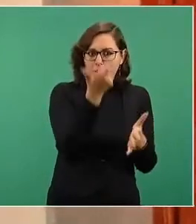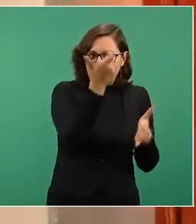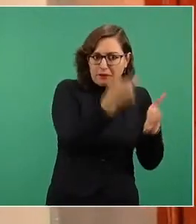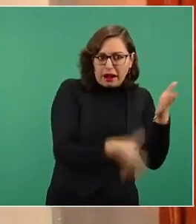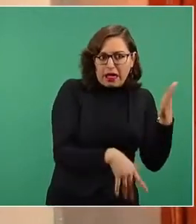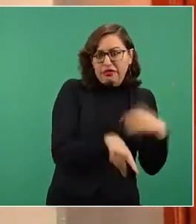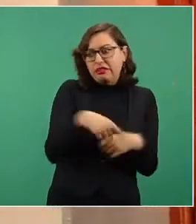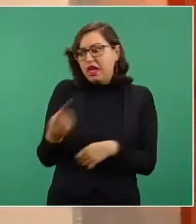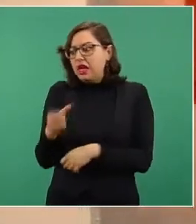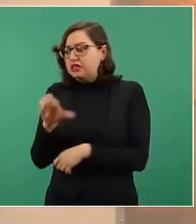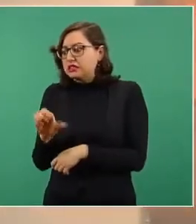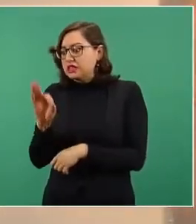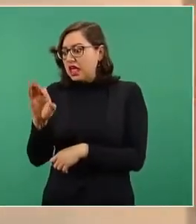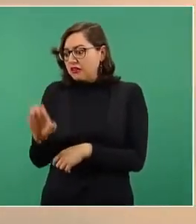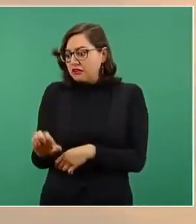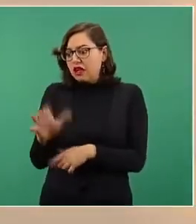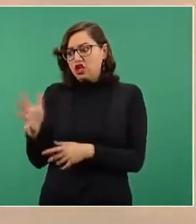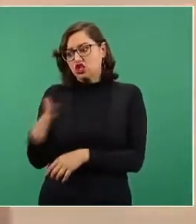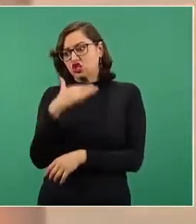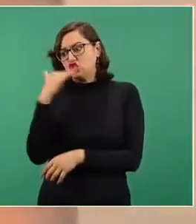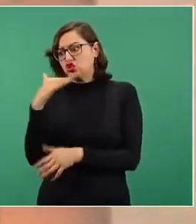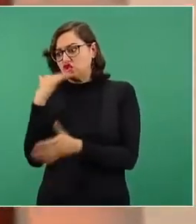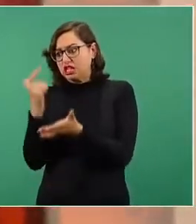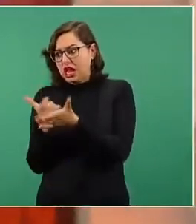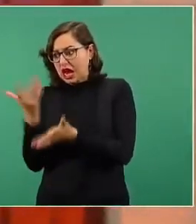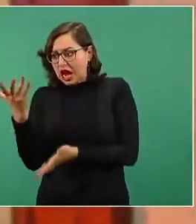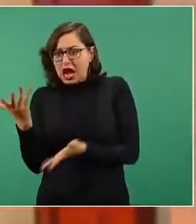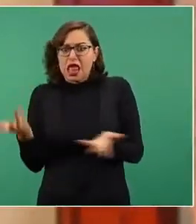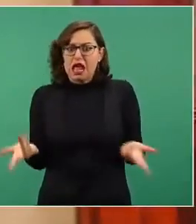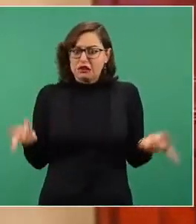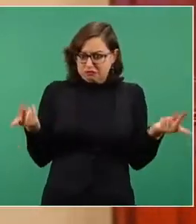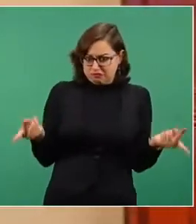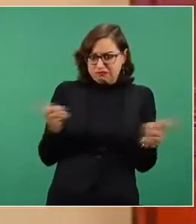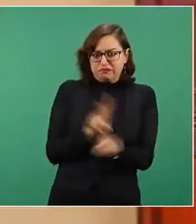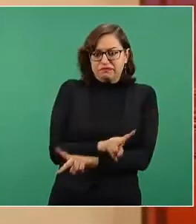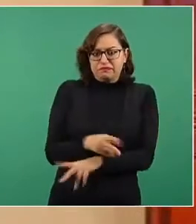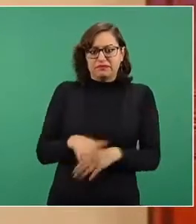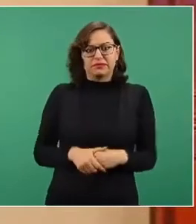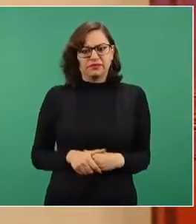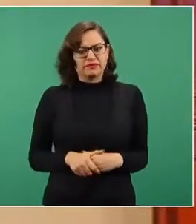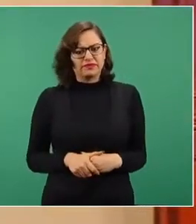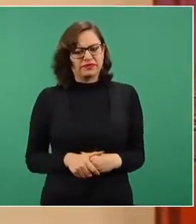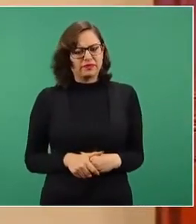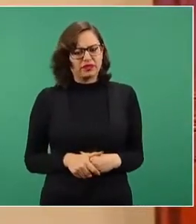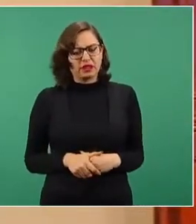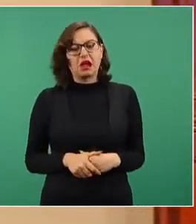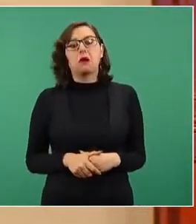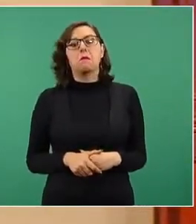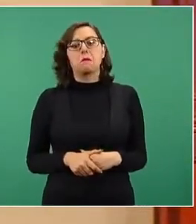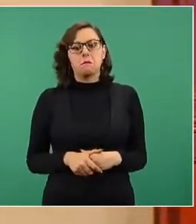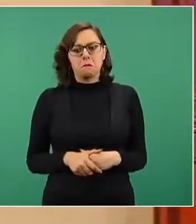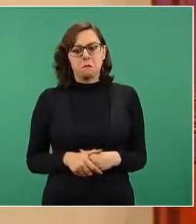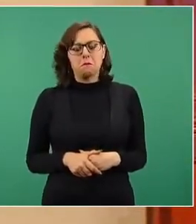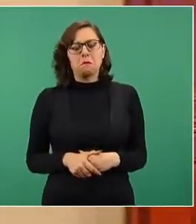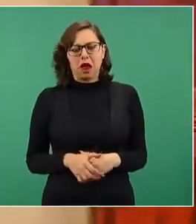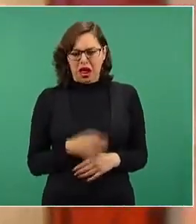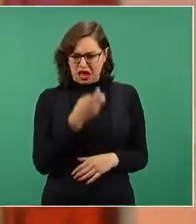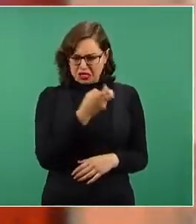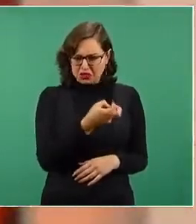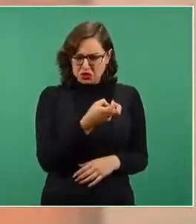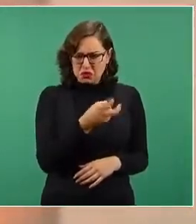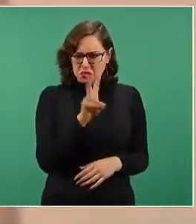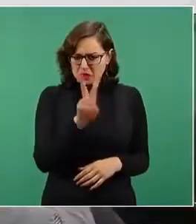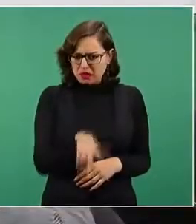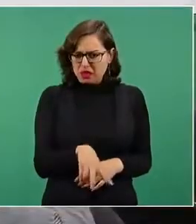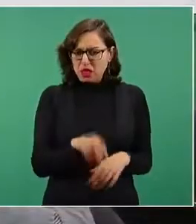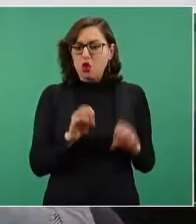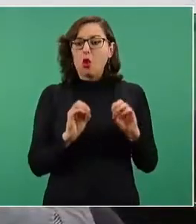cara y que la nuestra es limpia y barata. ¿Será eso o será porque tienen subsidios? Bueno, pues vamos a